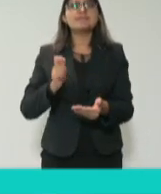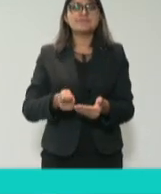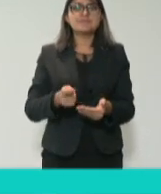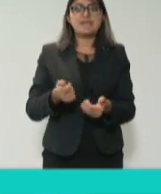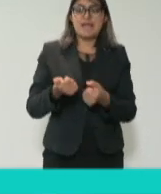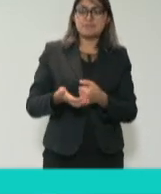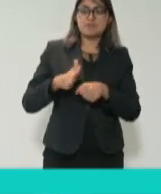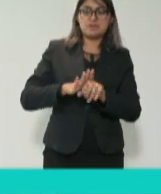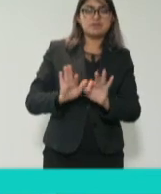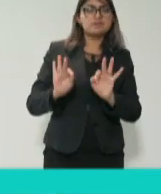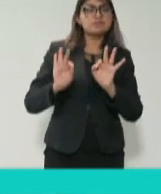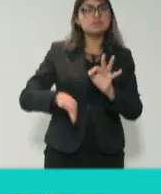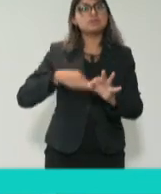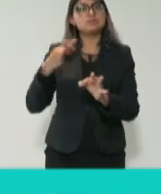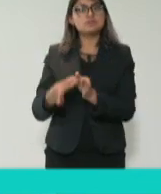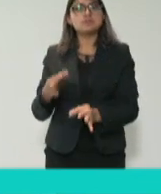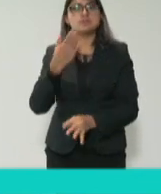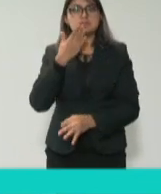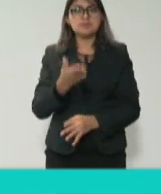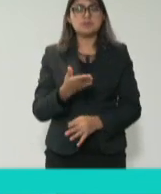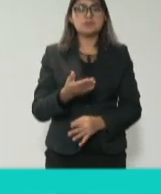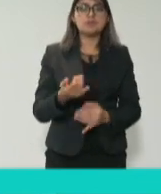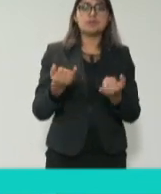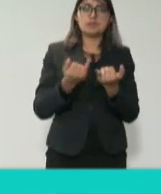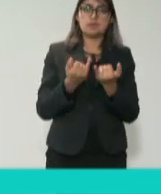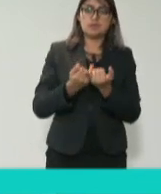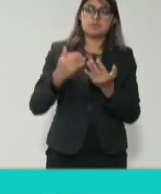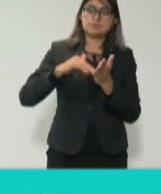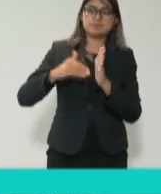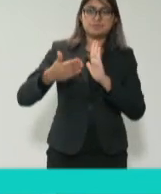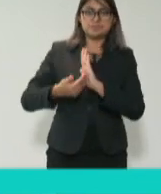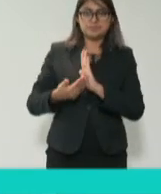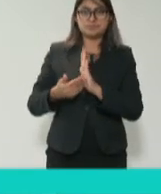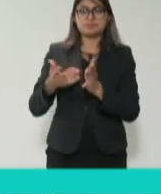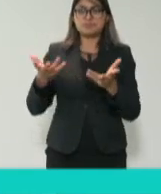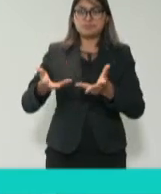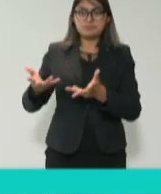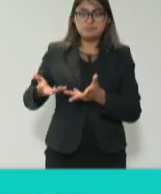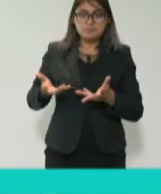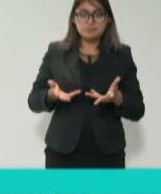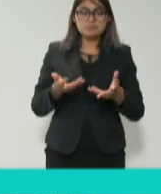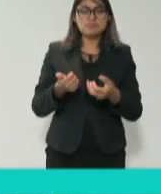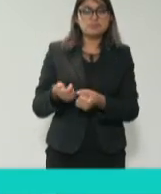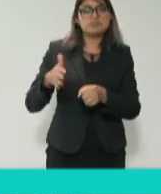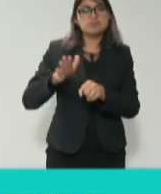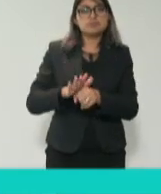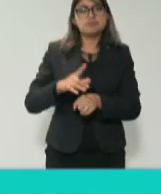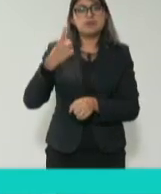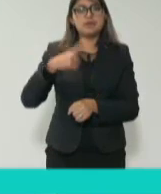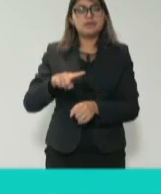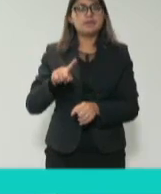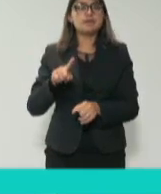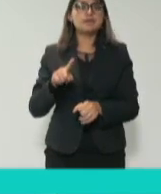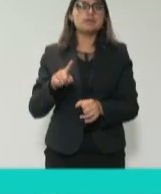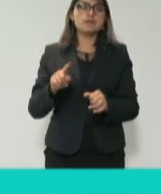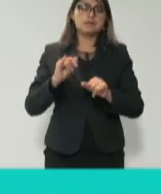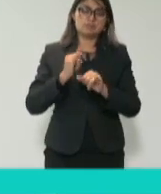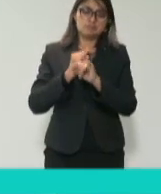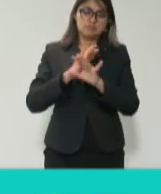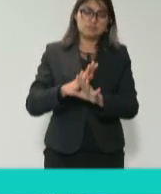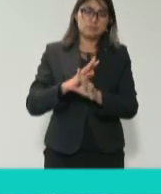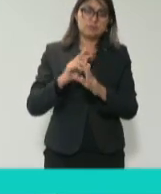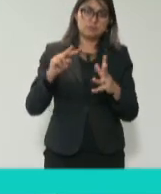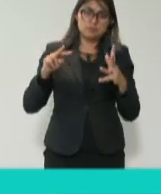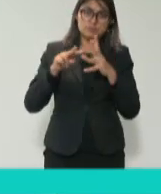administración y por tanto todos los mecanismos de buena administración que nos van a llevar a una mayor transparencia